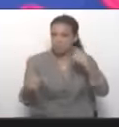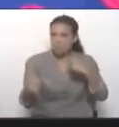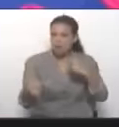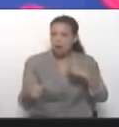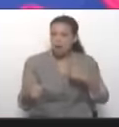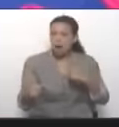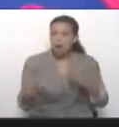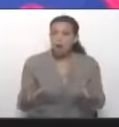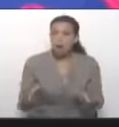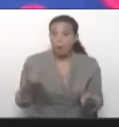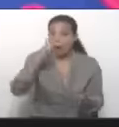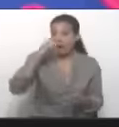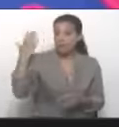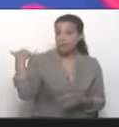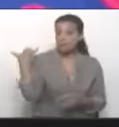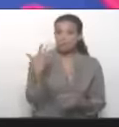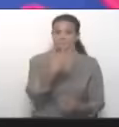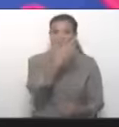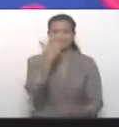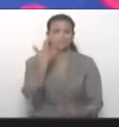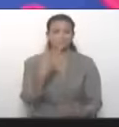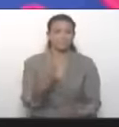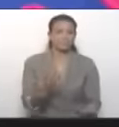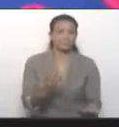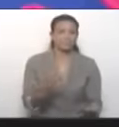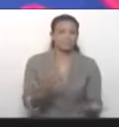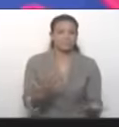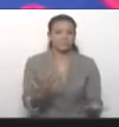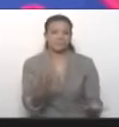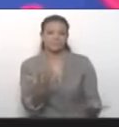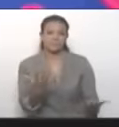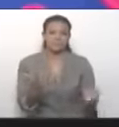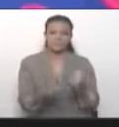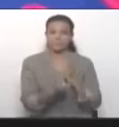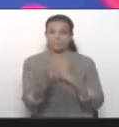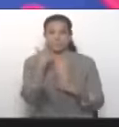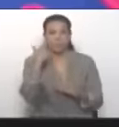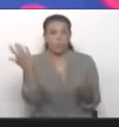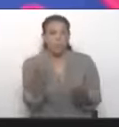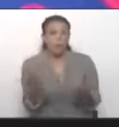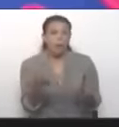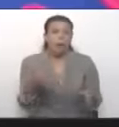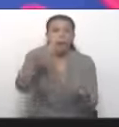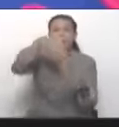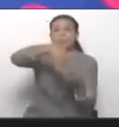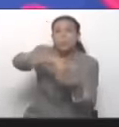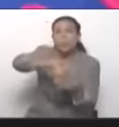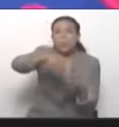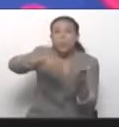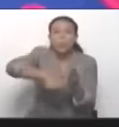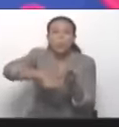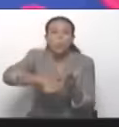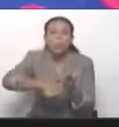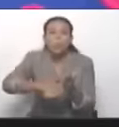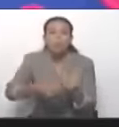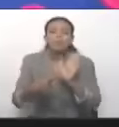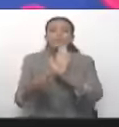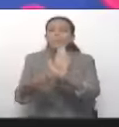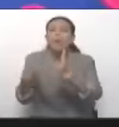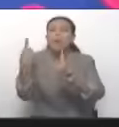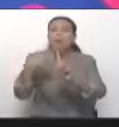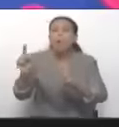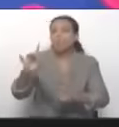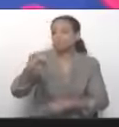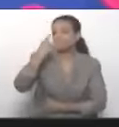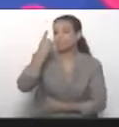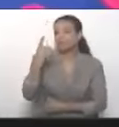Y ayer trataron de maquillar un show de un megafraude para presentar ante el mundo, otra